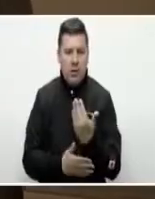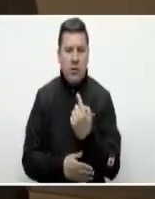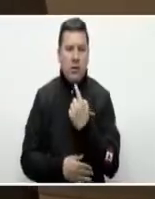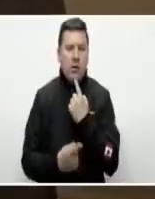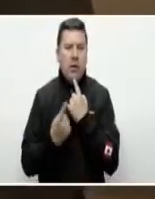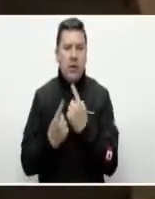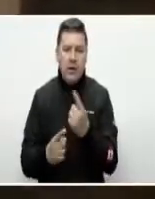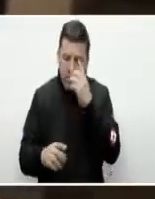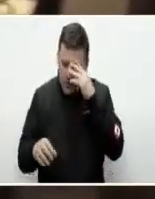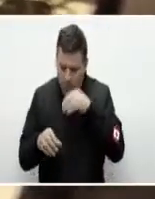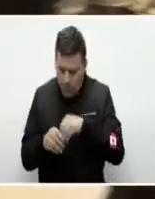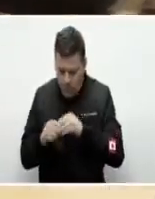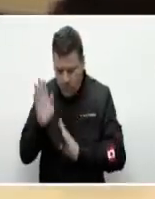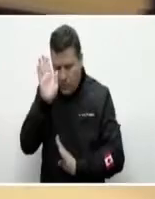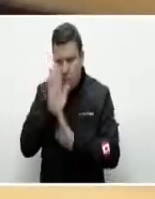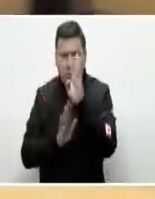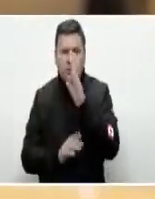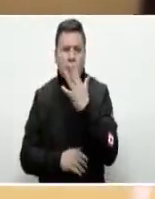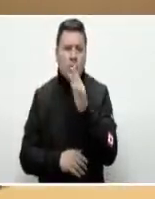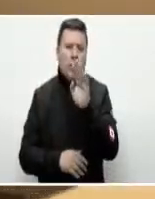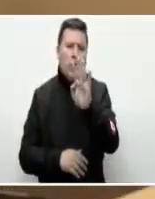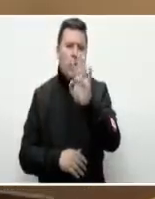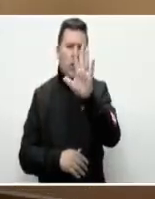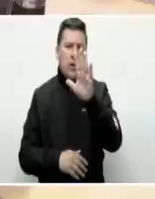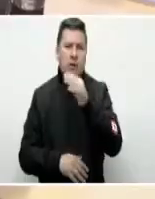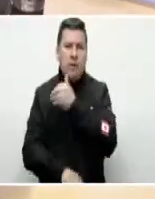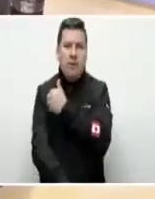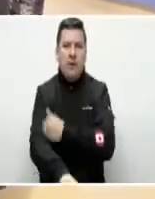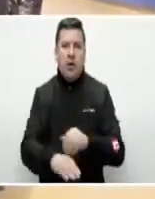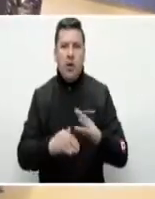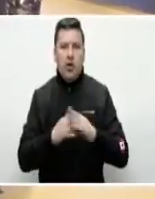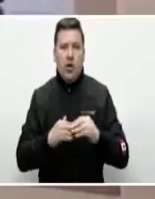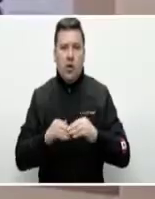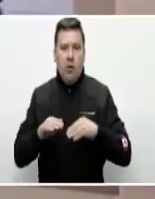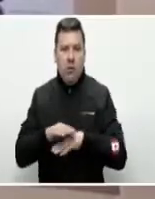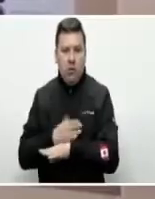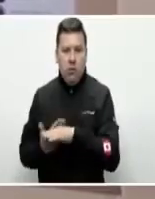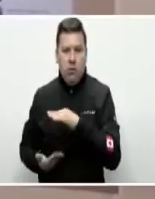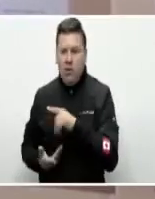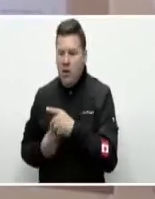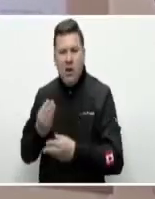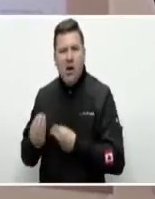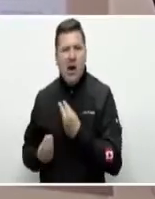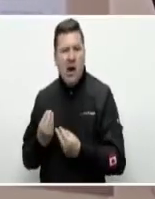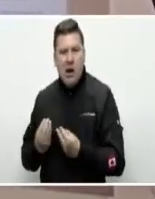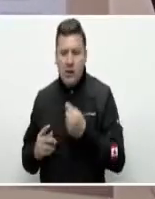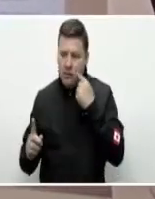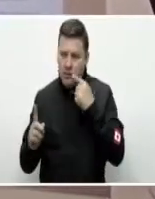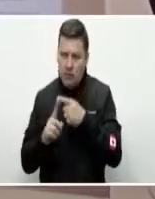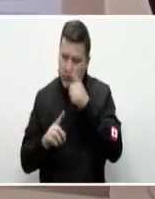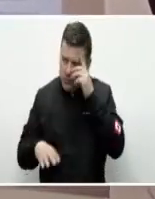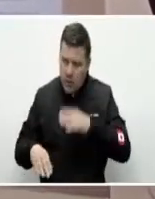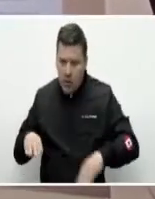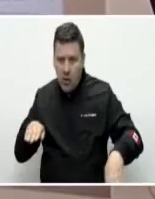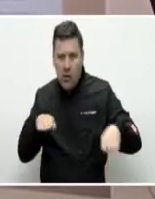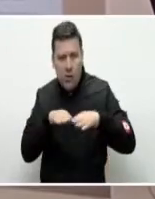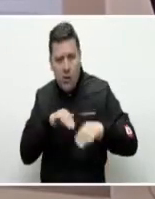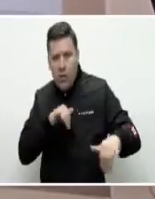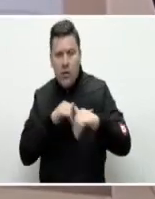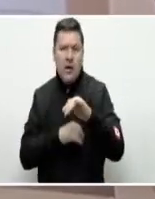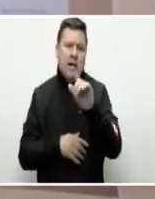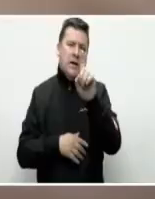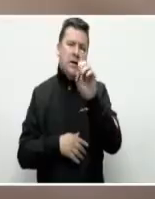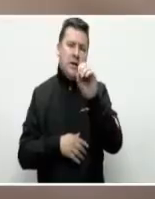Digamos que el Fondo Emprender este año tiene unos 45 millones de dólares, pero ¿qué estamos haciendo? Lo primero, articularnos. Más de 60